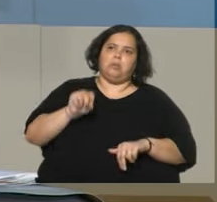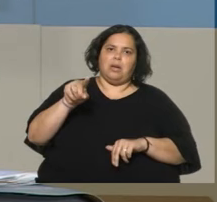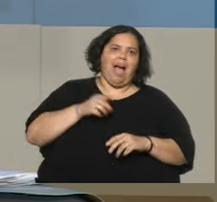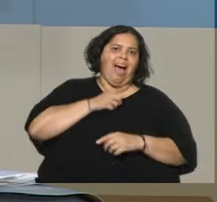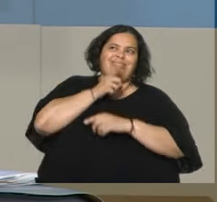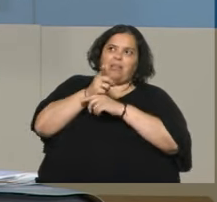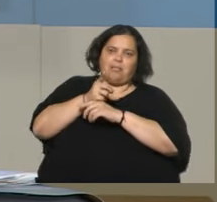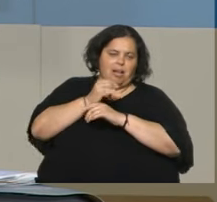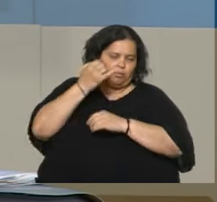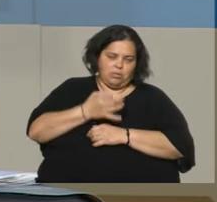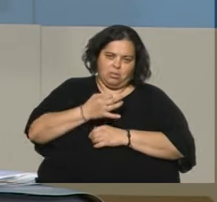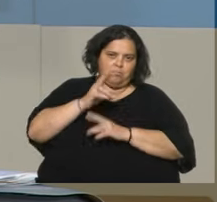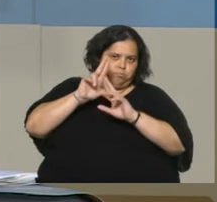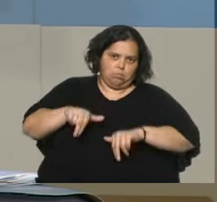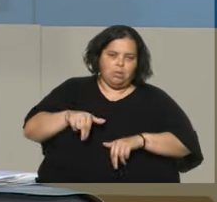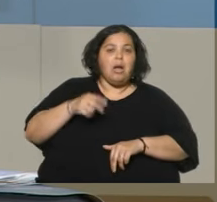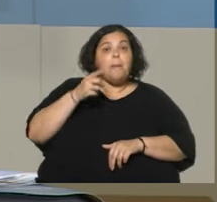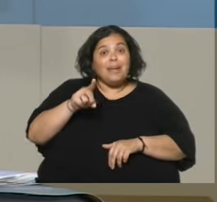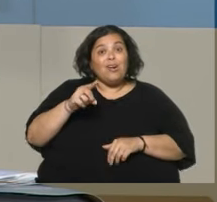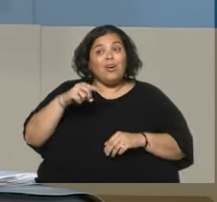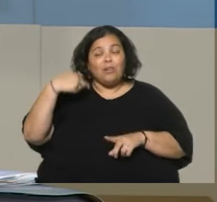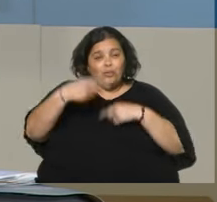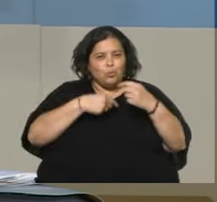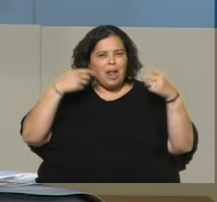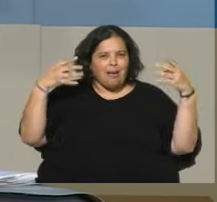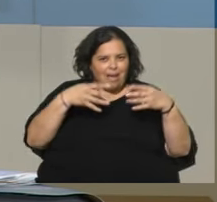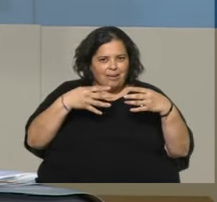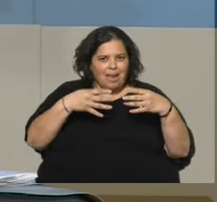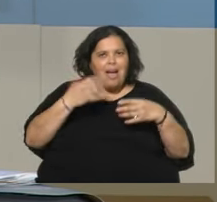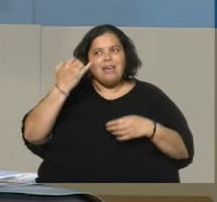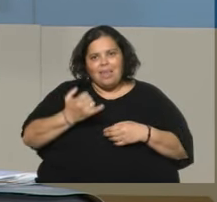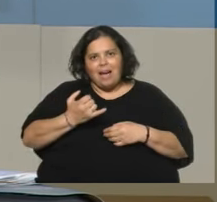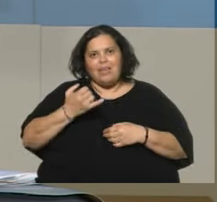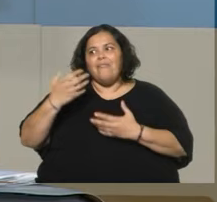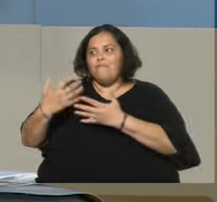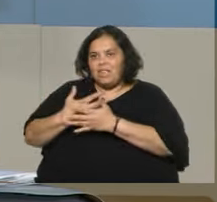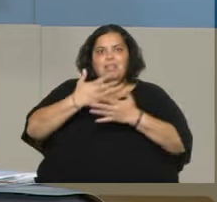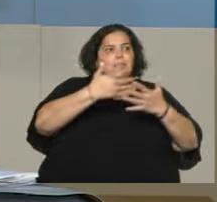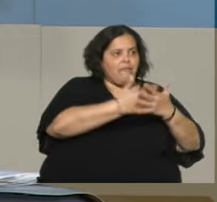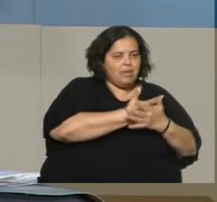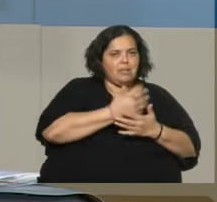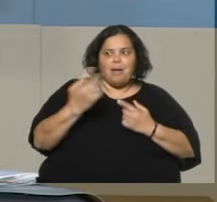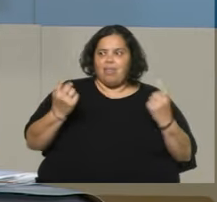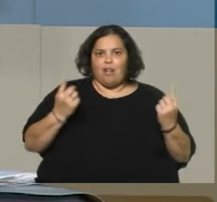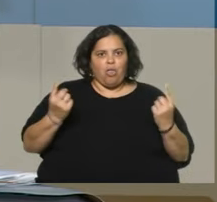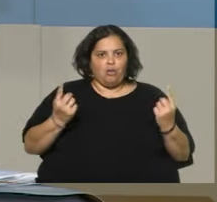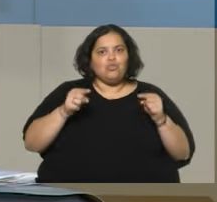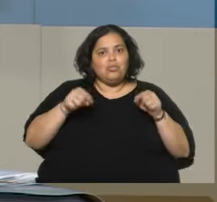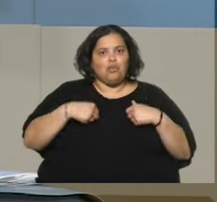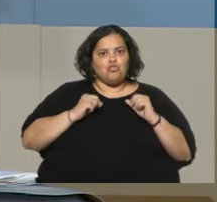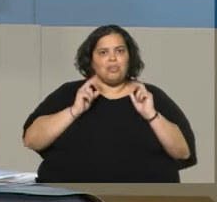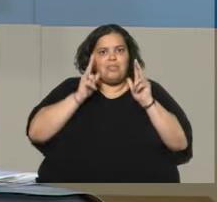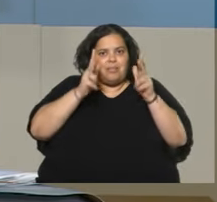y una guerra donde hay víctimas y conflictos de los dos lados. Entonces, eso es lo que quisimos transmitir ahí